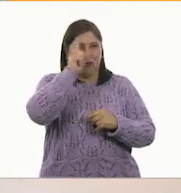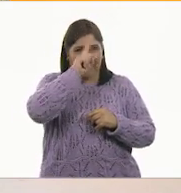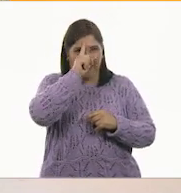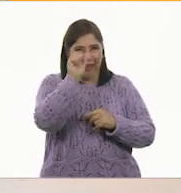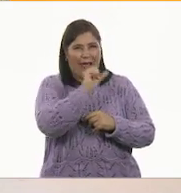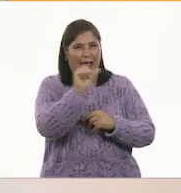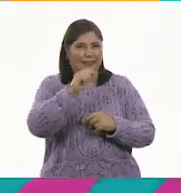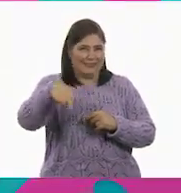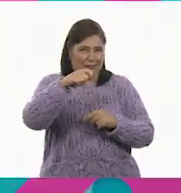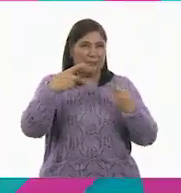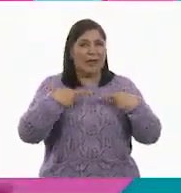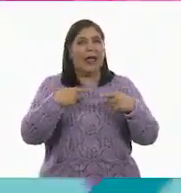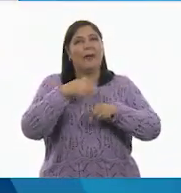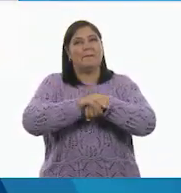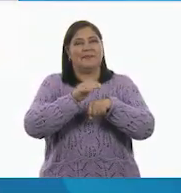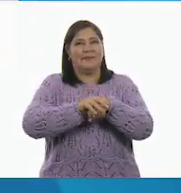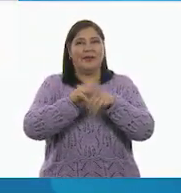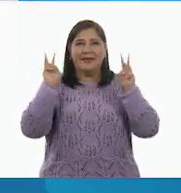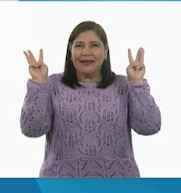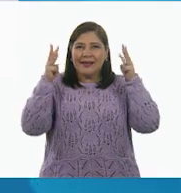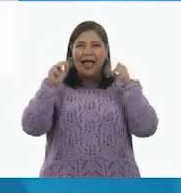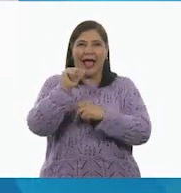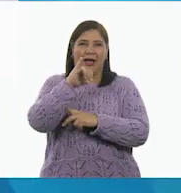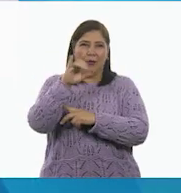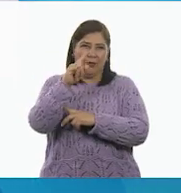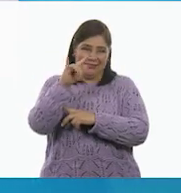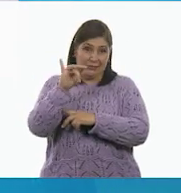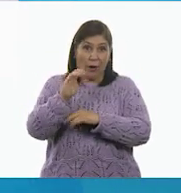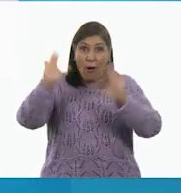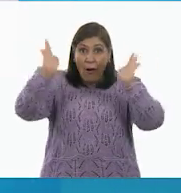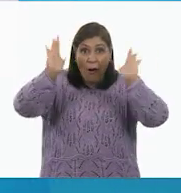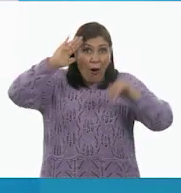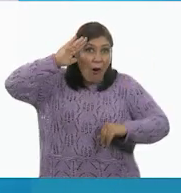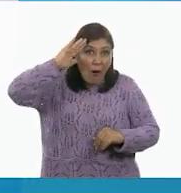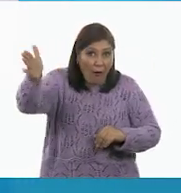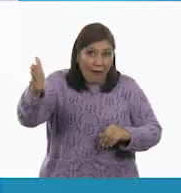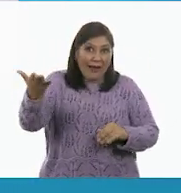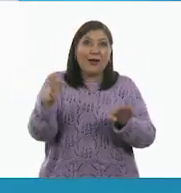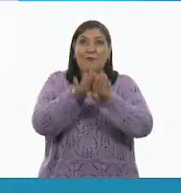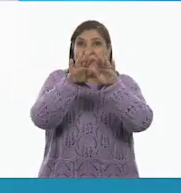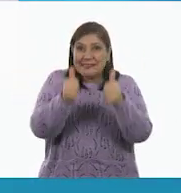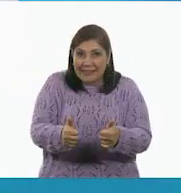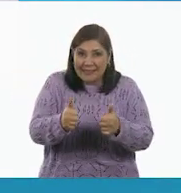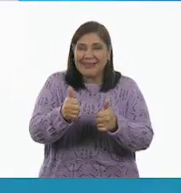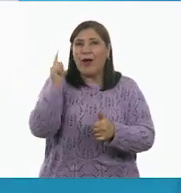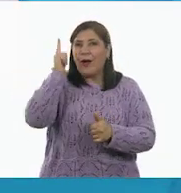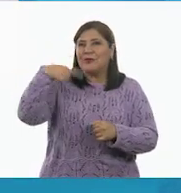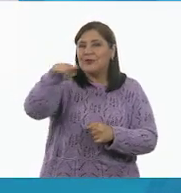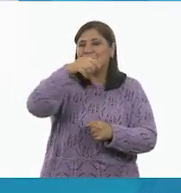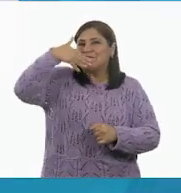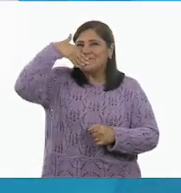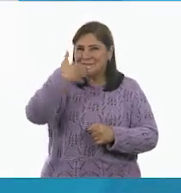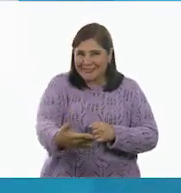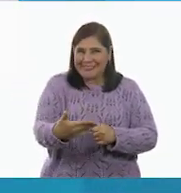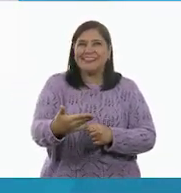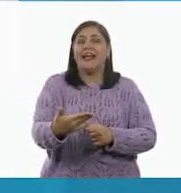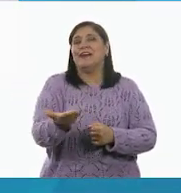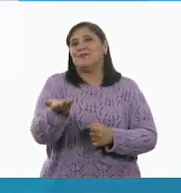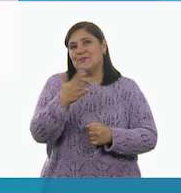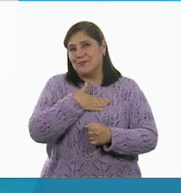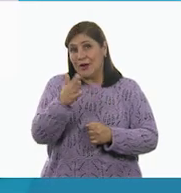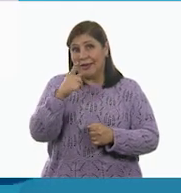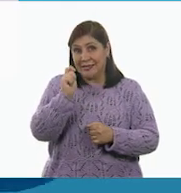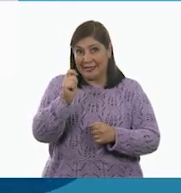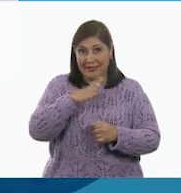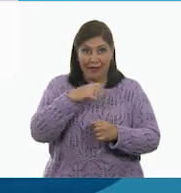de nuestro querido Ajo Listo? Hola, ¿cómo están? Espero que muy bien. Bien. ¡Qué bueno